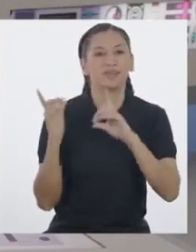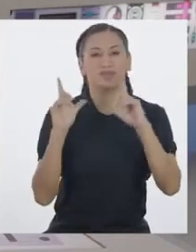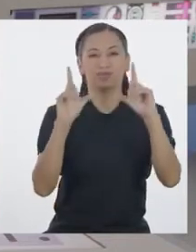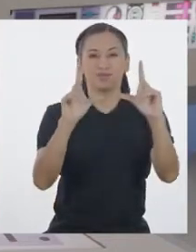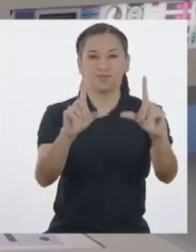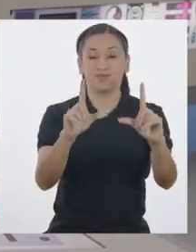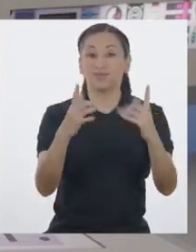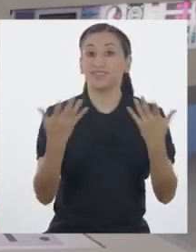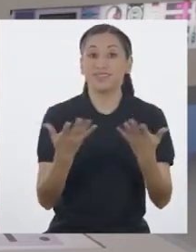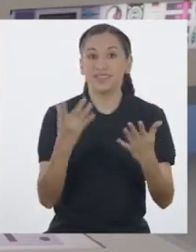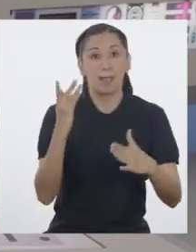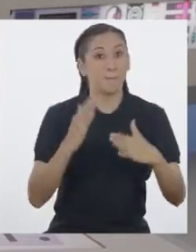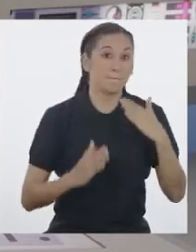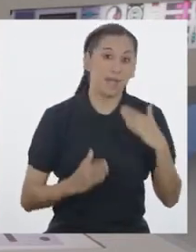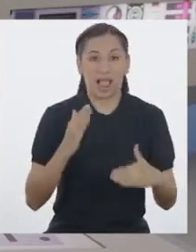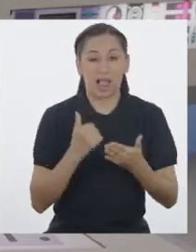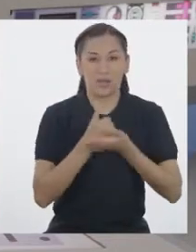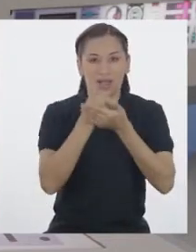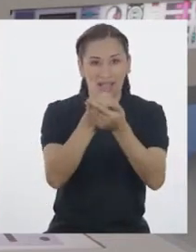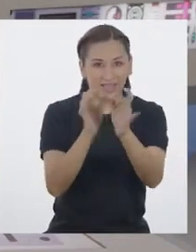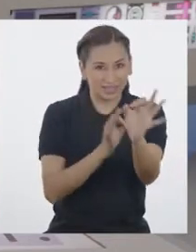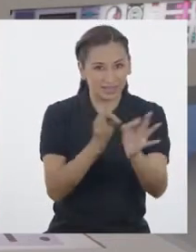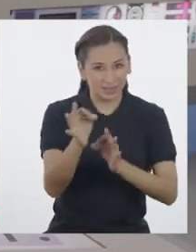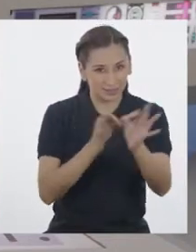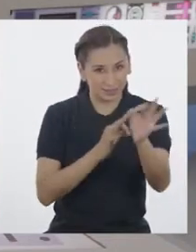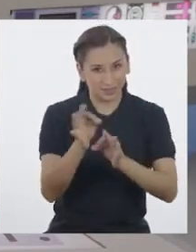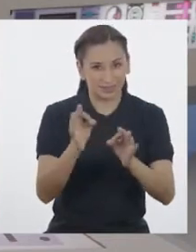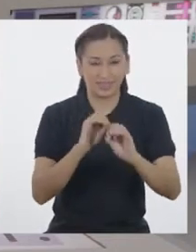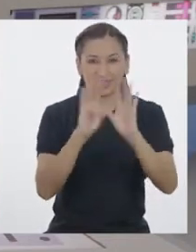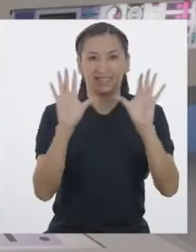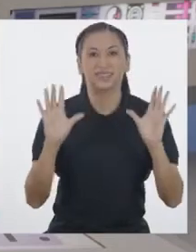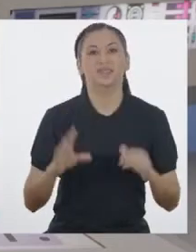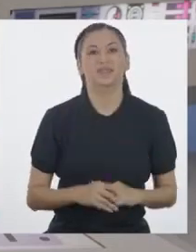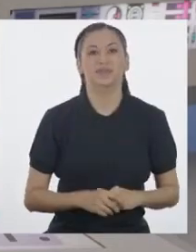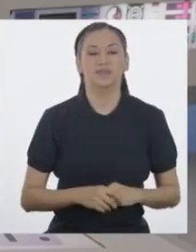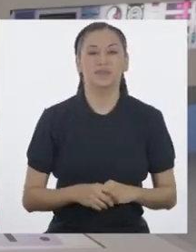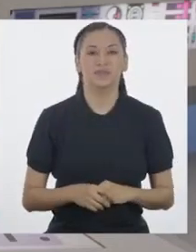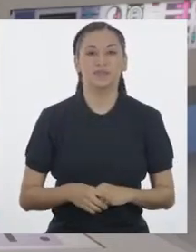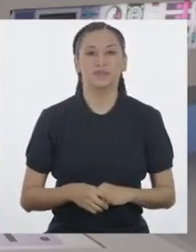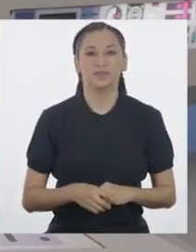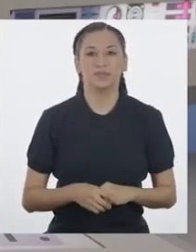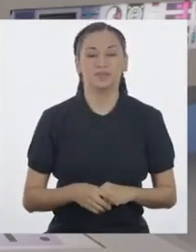nuestro segmento! ¡Macabot lo explica!